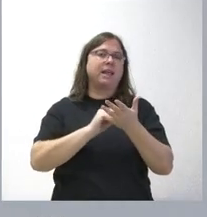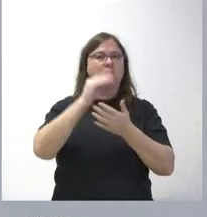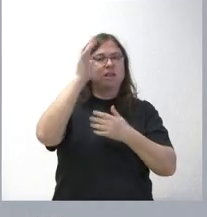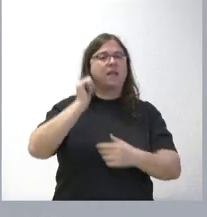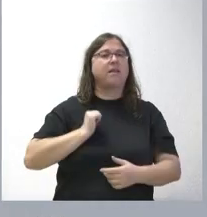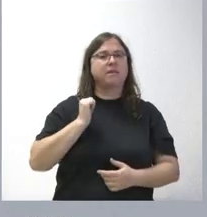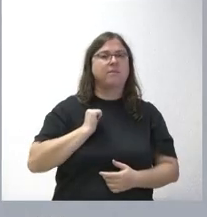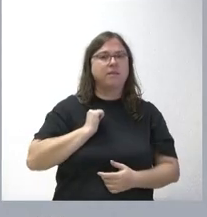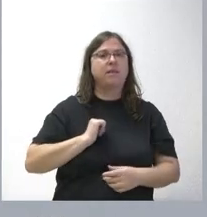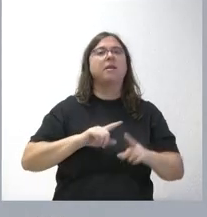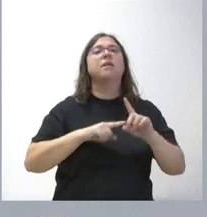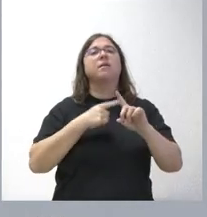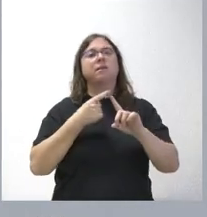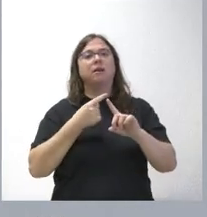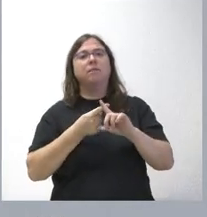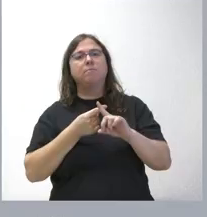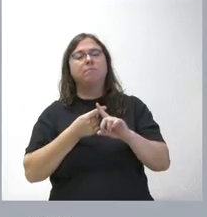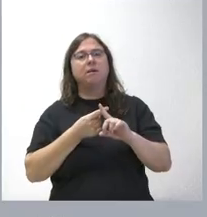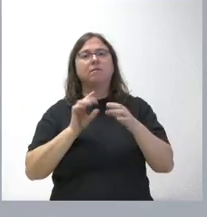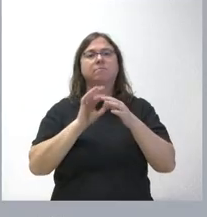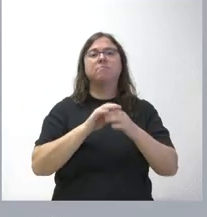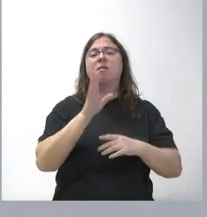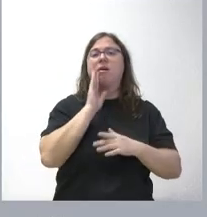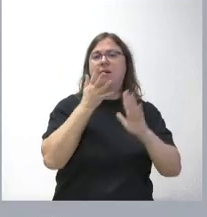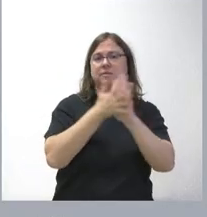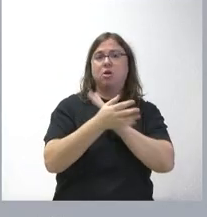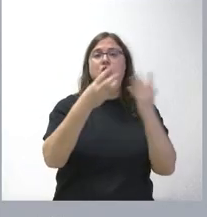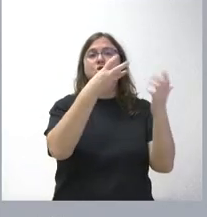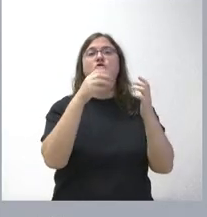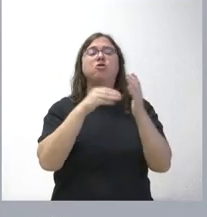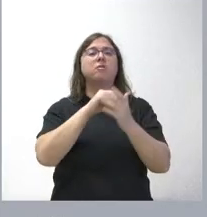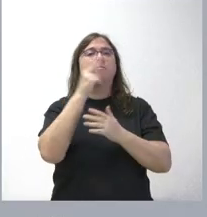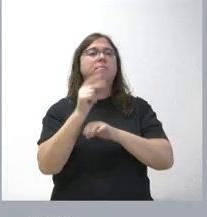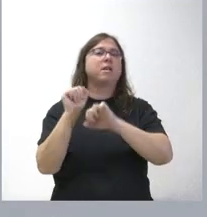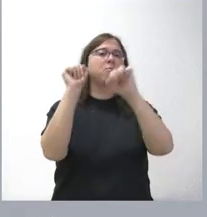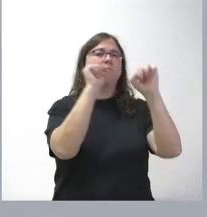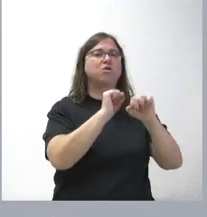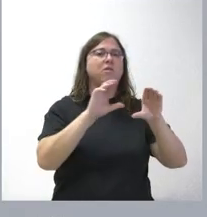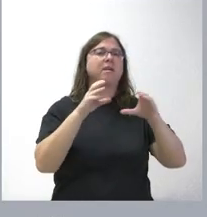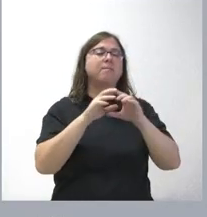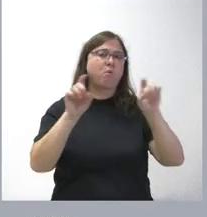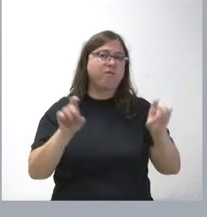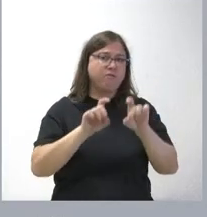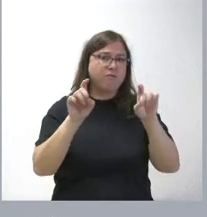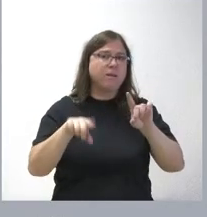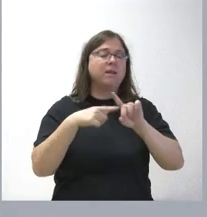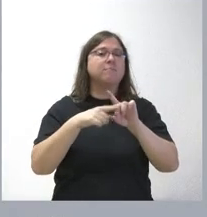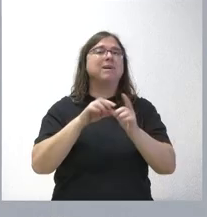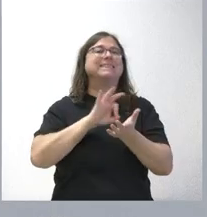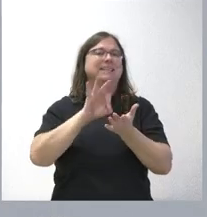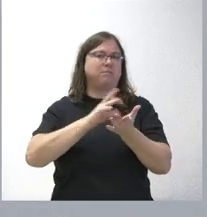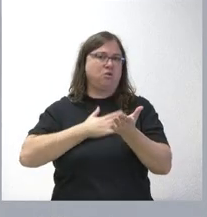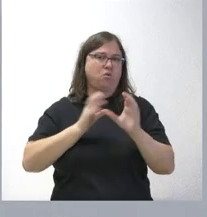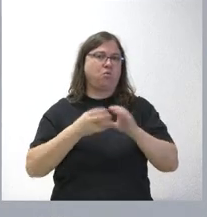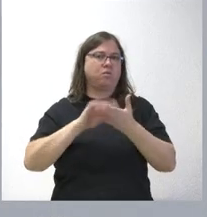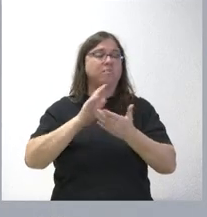y que se relacionan también con los ya citados anteriormente. 800.000 euros para la protección de equipos informáticos y servidores de la Junta y el